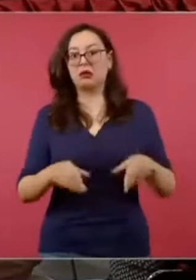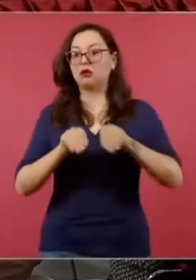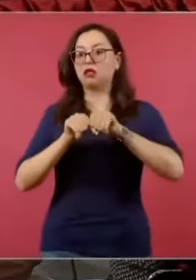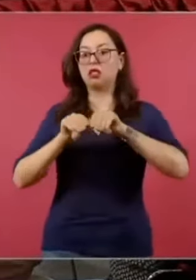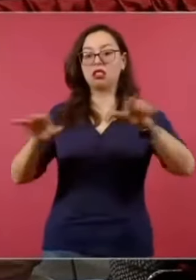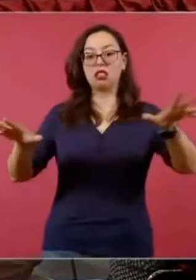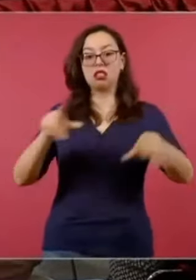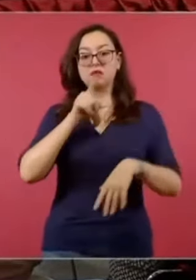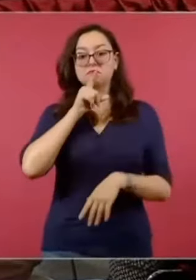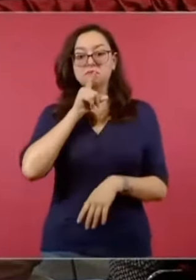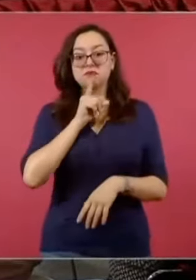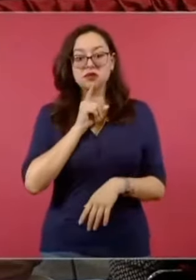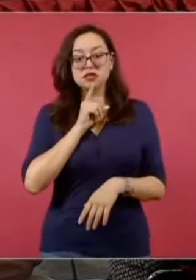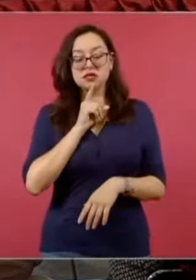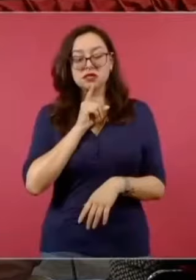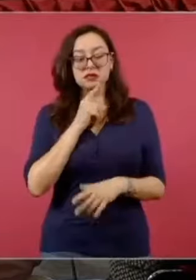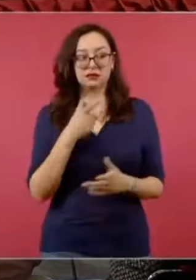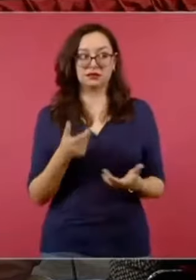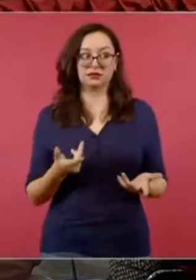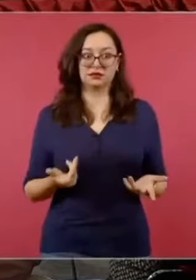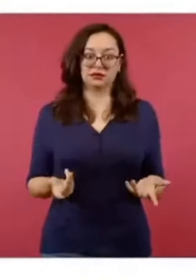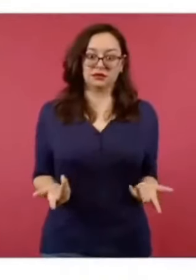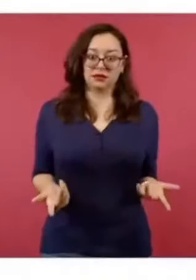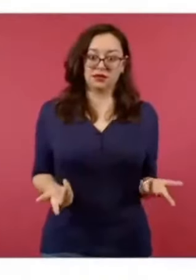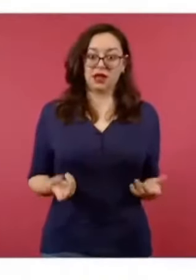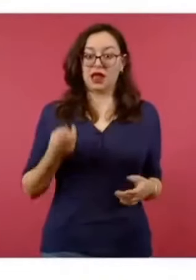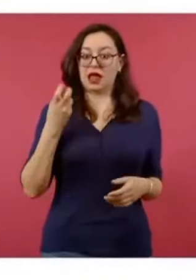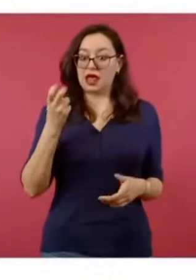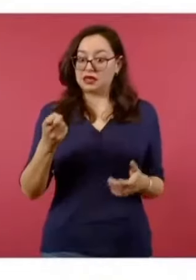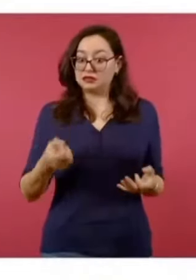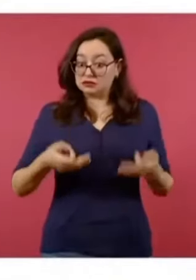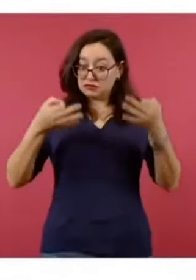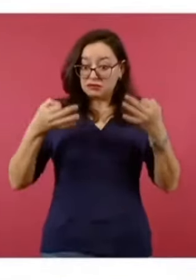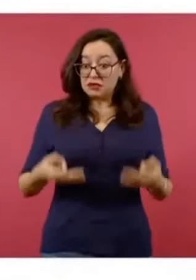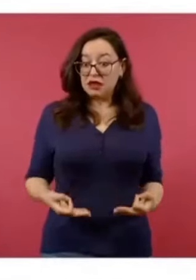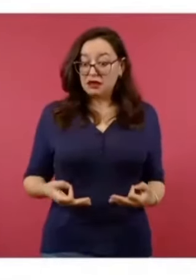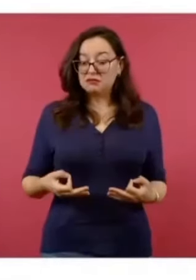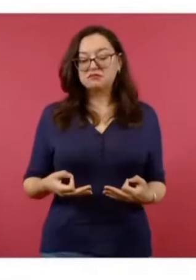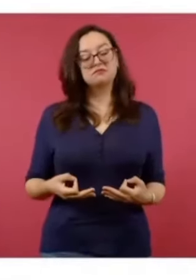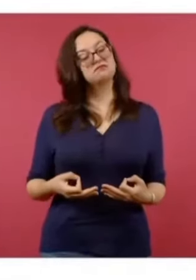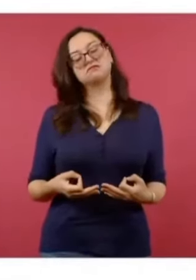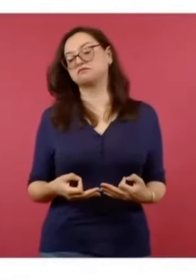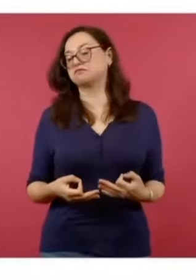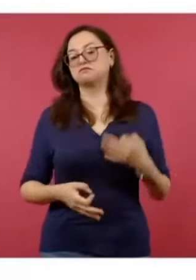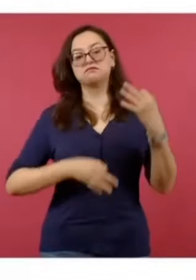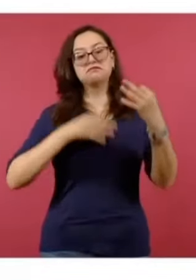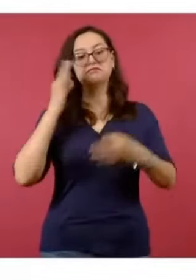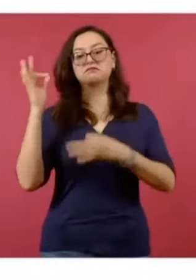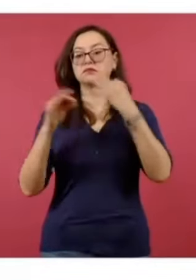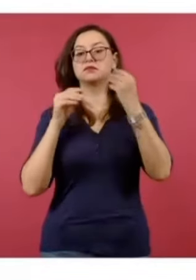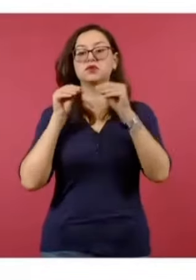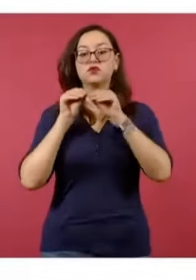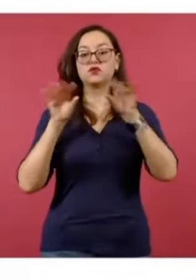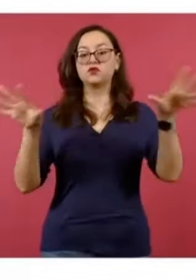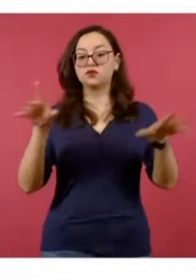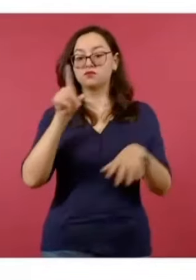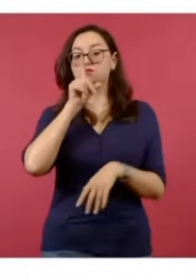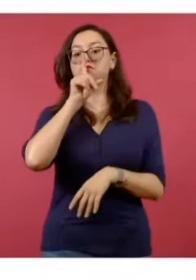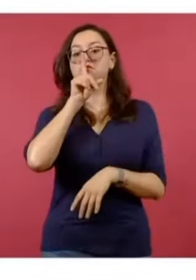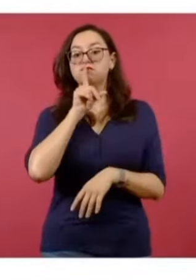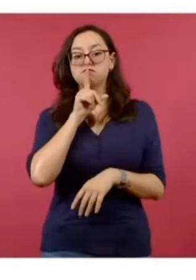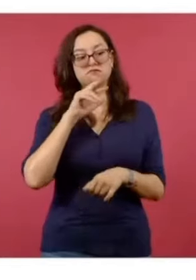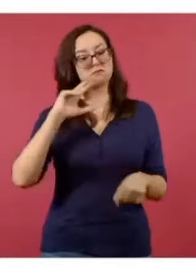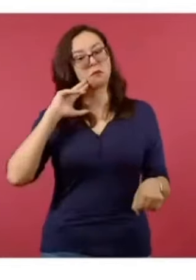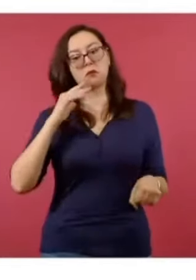como si fuera verdad. Esto no es informar, es difundir mentiras y también ser